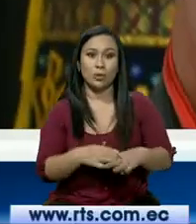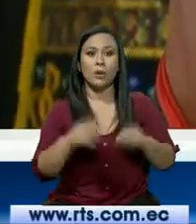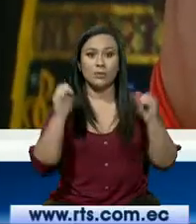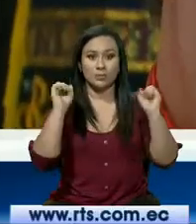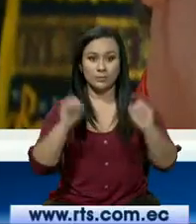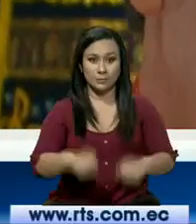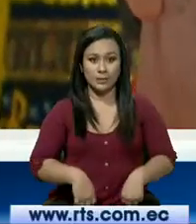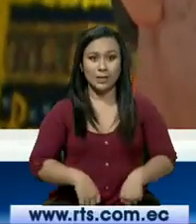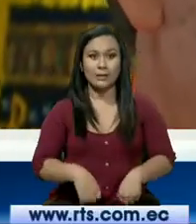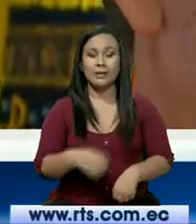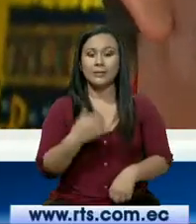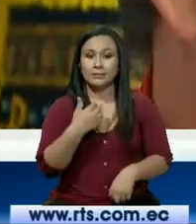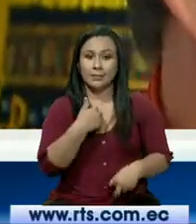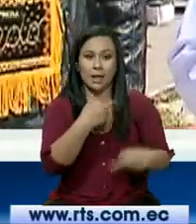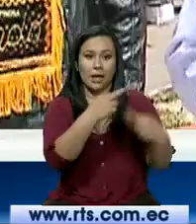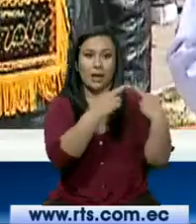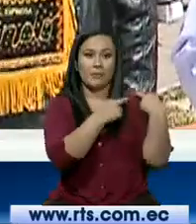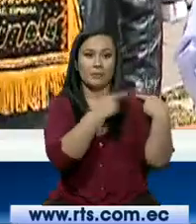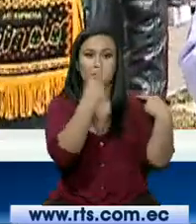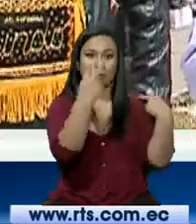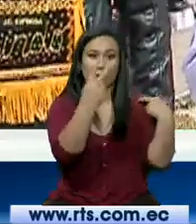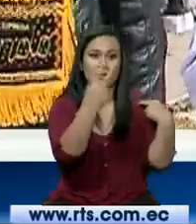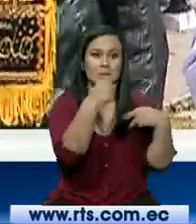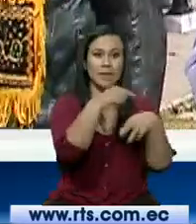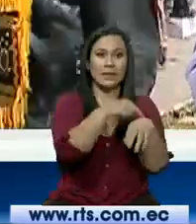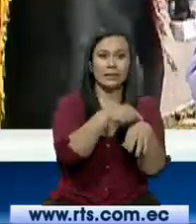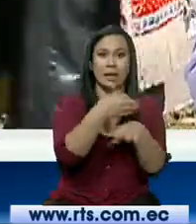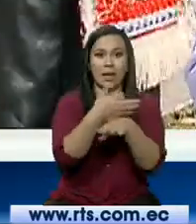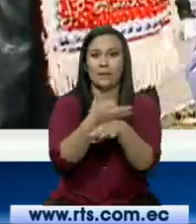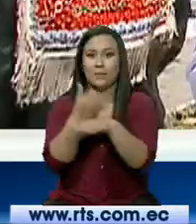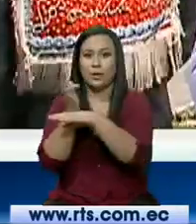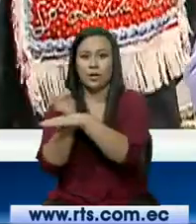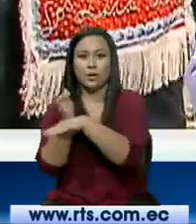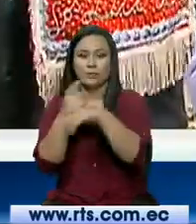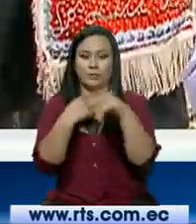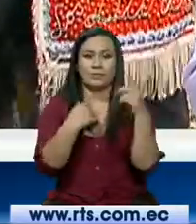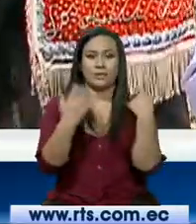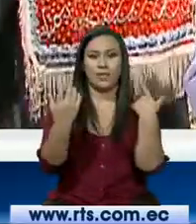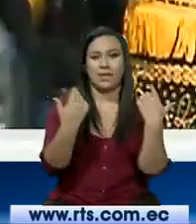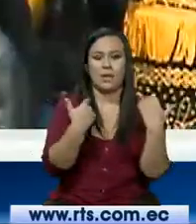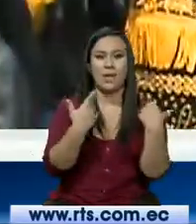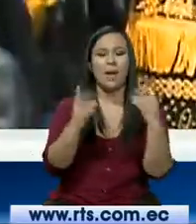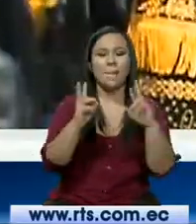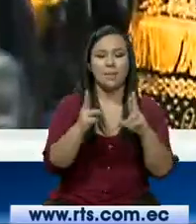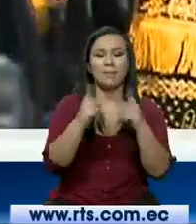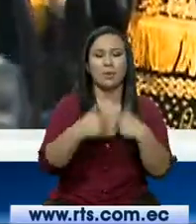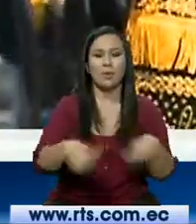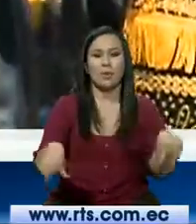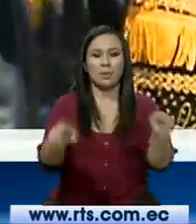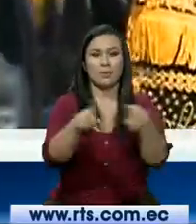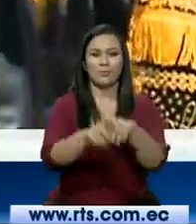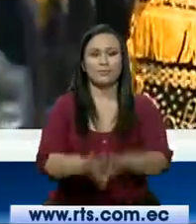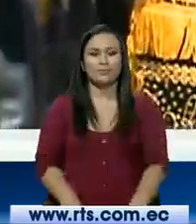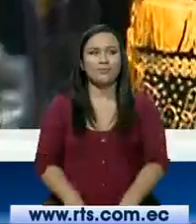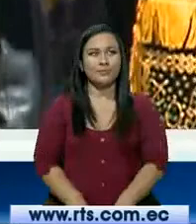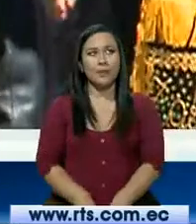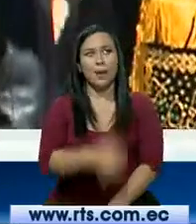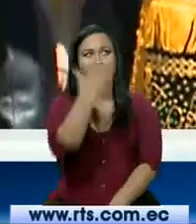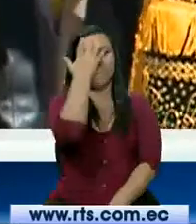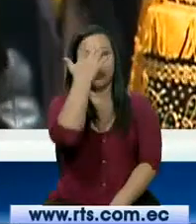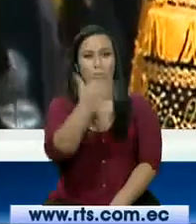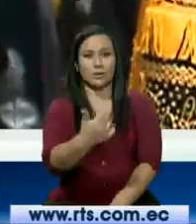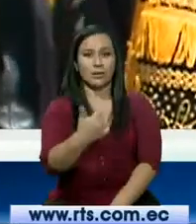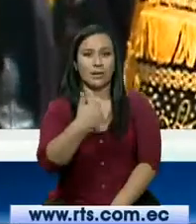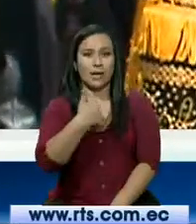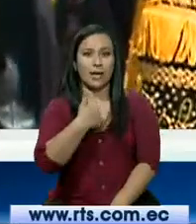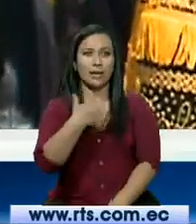puede desempeñarse en dos tiempos y en dos dimensiones en el mismo instante. Por ejemplo, con